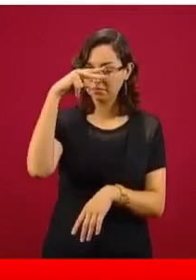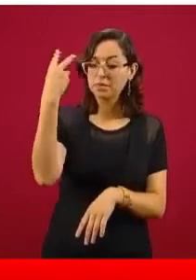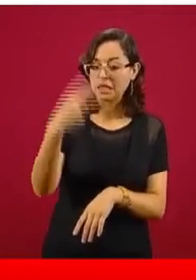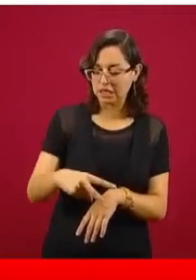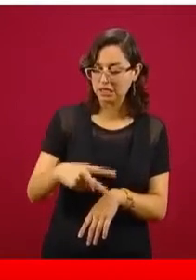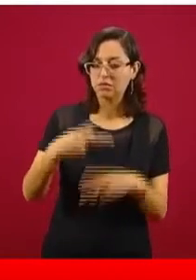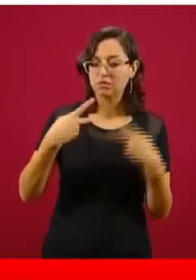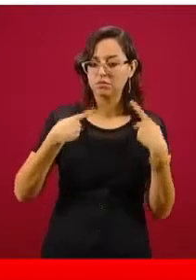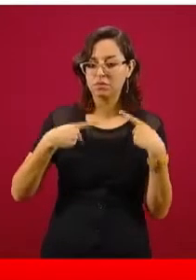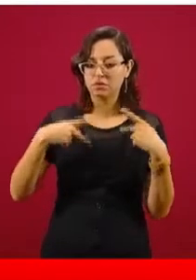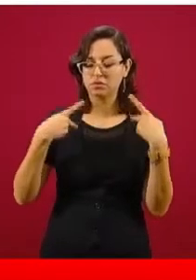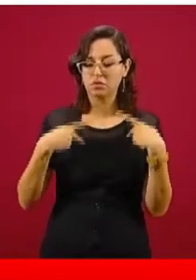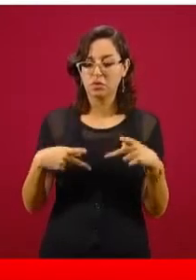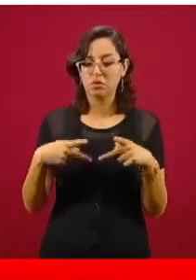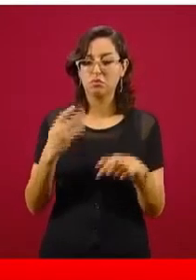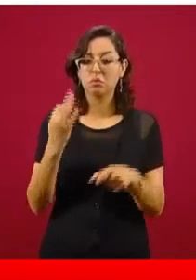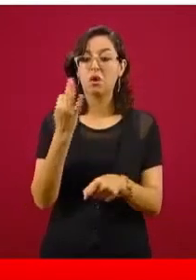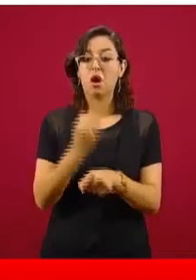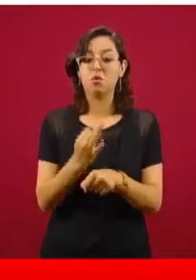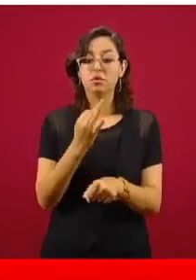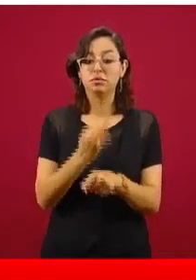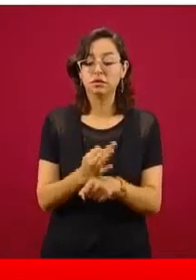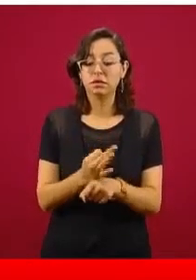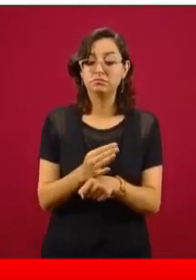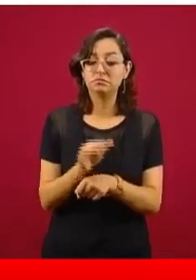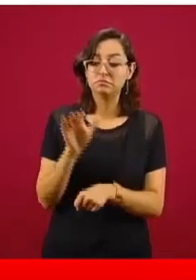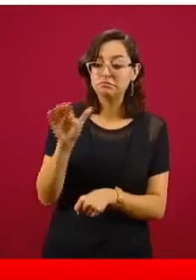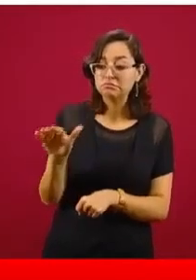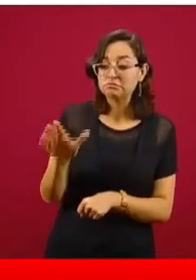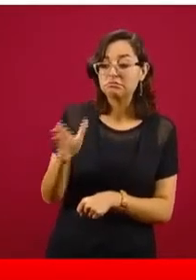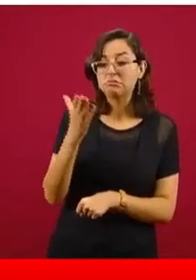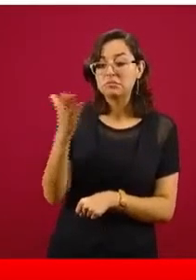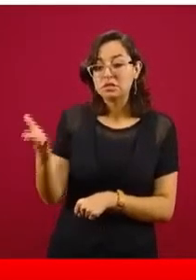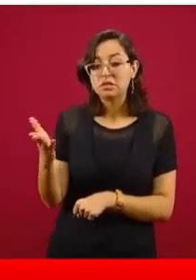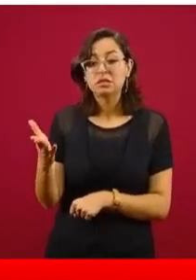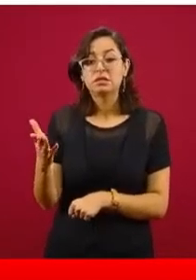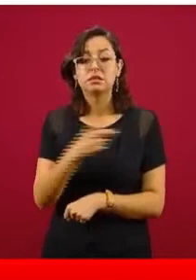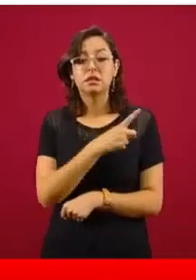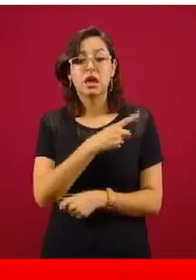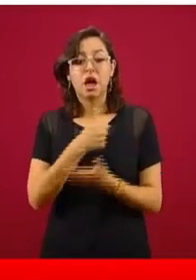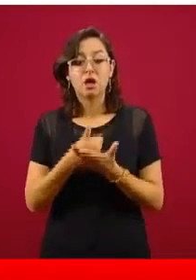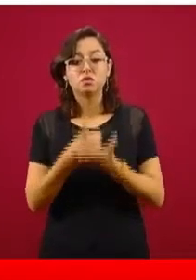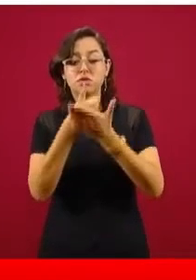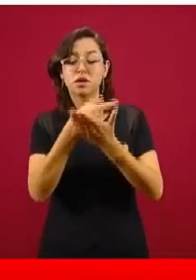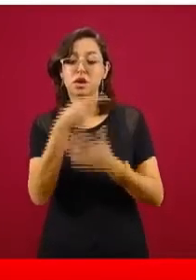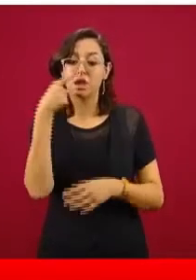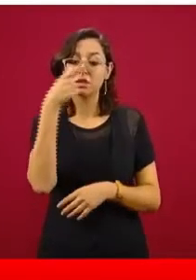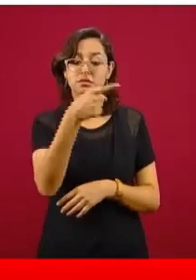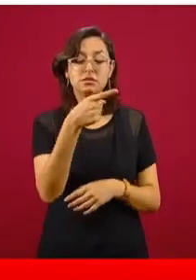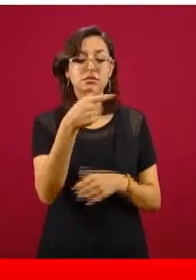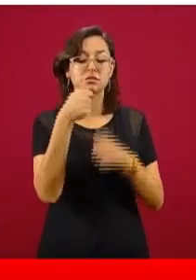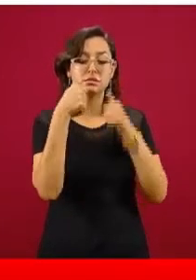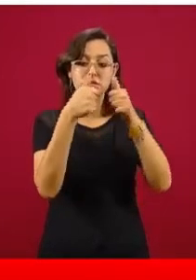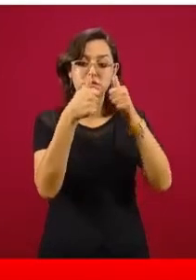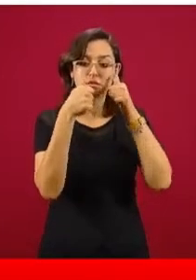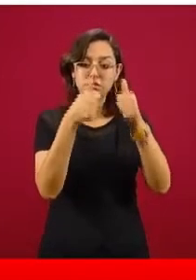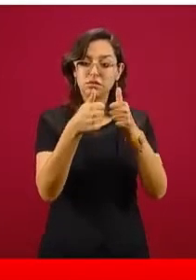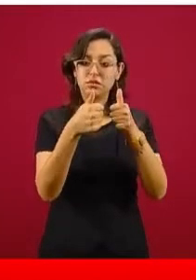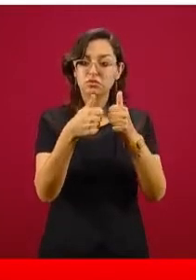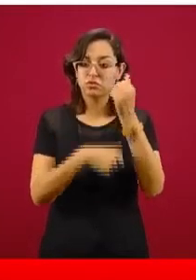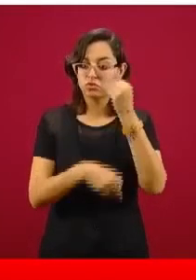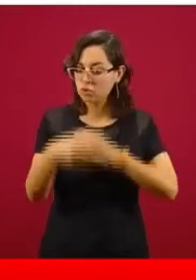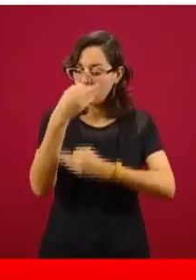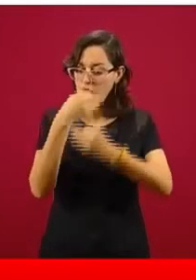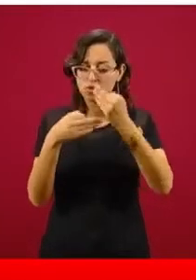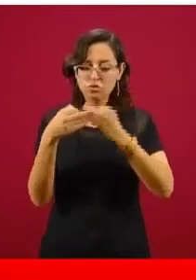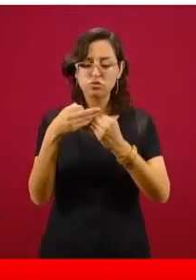en este momento nos han pedido que directamente participemos o resolvamos su situación de contagio. No quiere decir que son todos los contagiados,